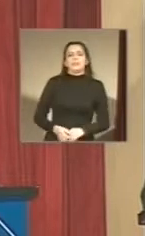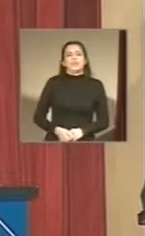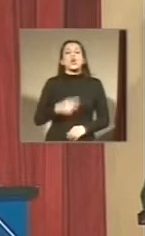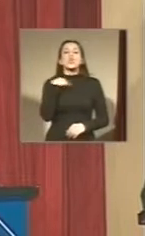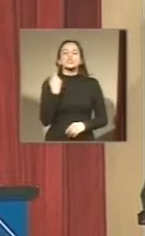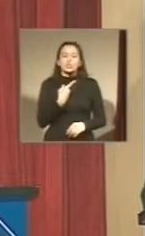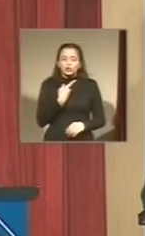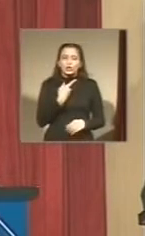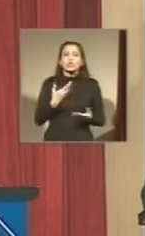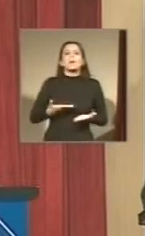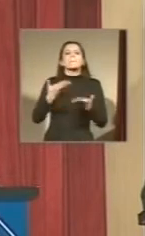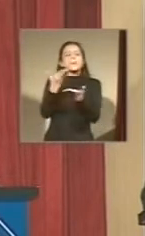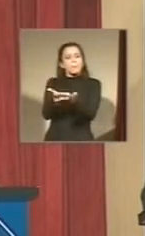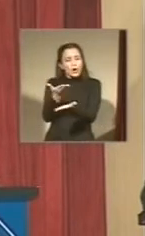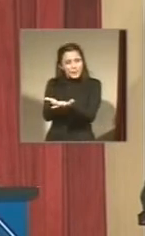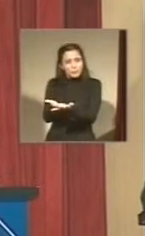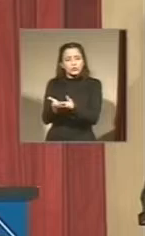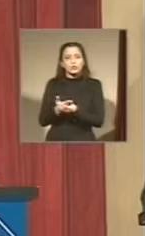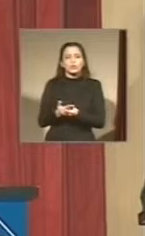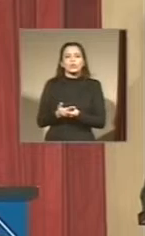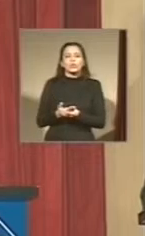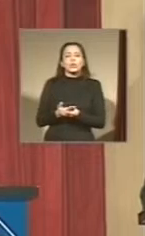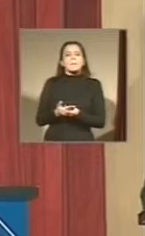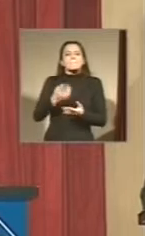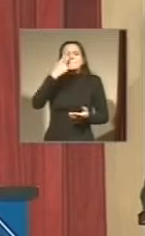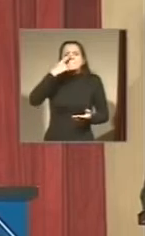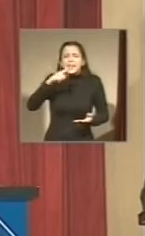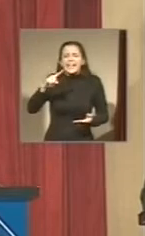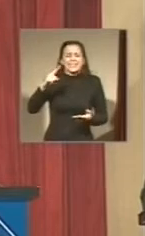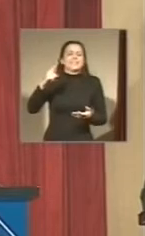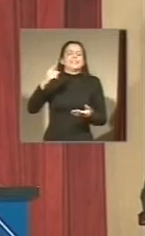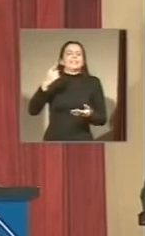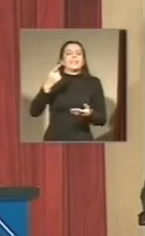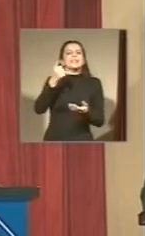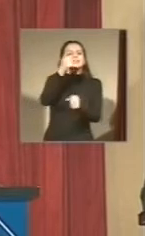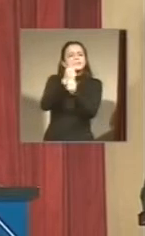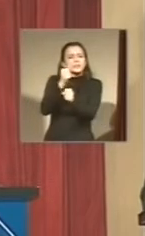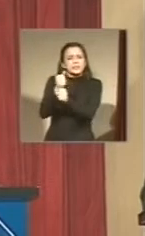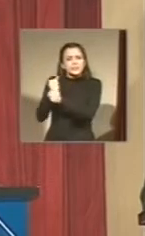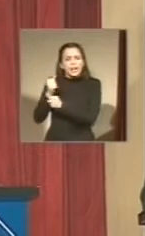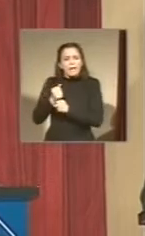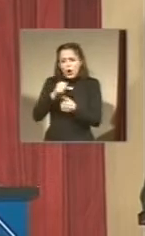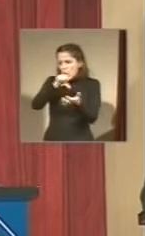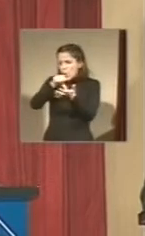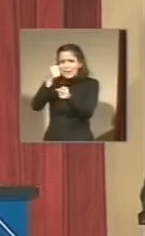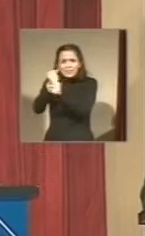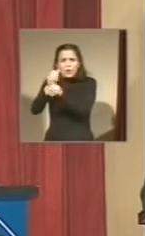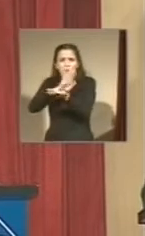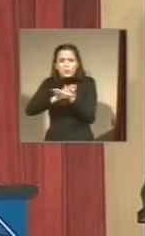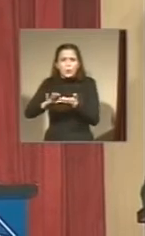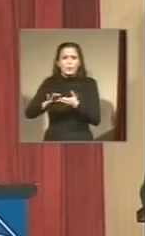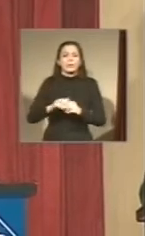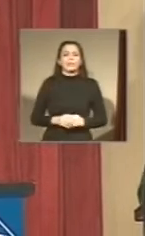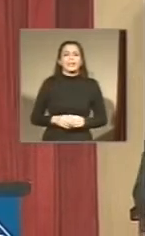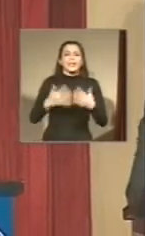proponiendo programas que permitan generar miles de puestos de trabajo para terminar con el problema de la pobreza y la exclusión el sistema